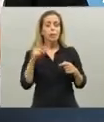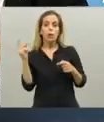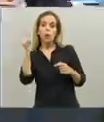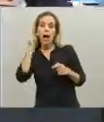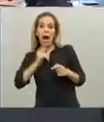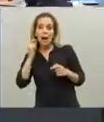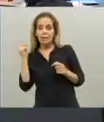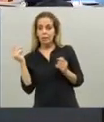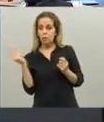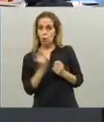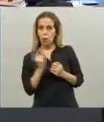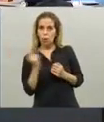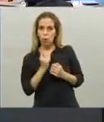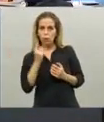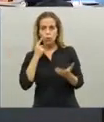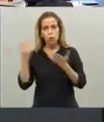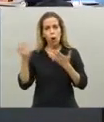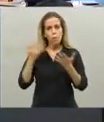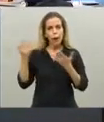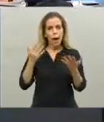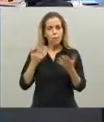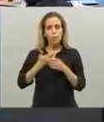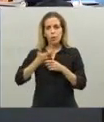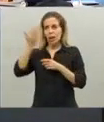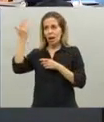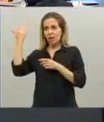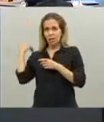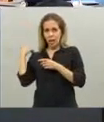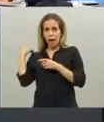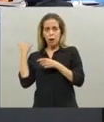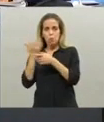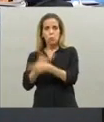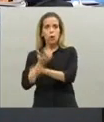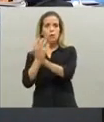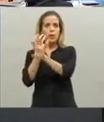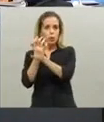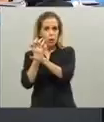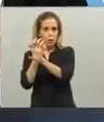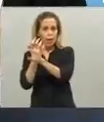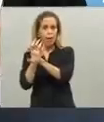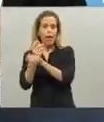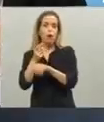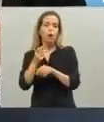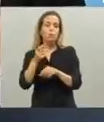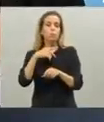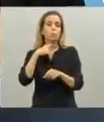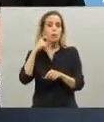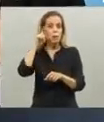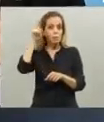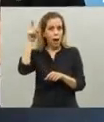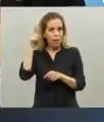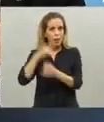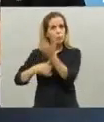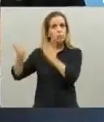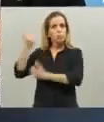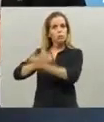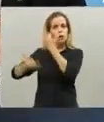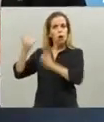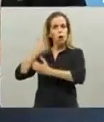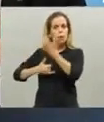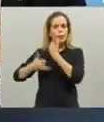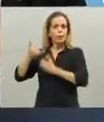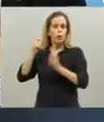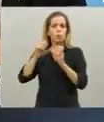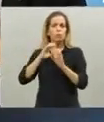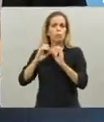prácticamente todos los días. Ayer hablé largamente por video obviamente con el alcalde de Madrid que ya pasó lo más alto de